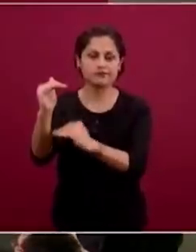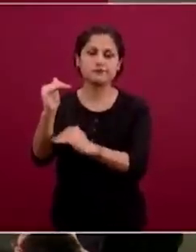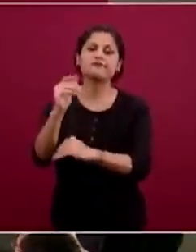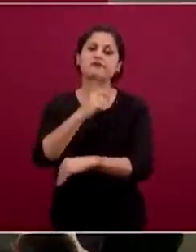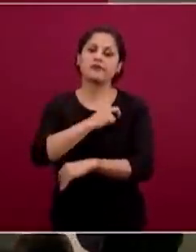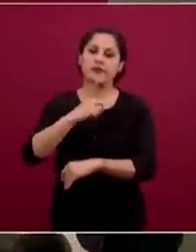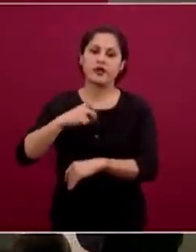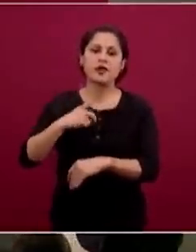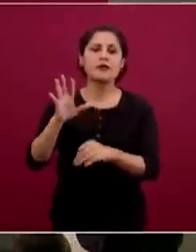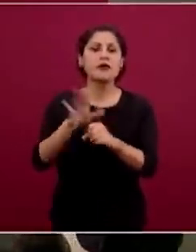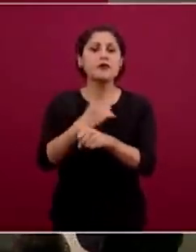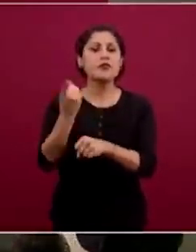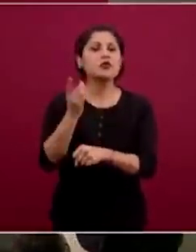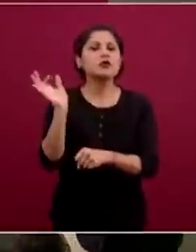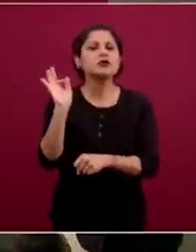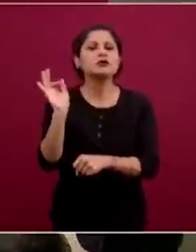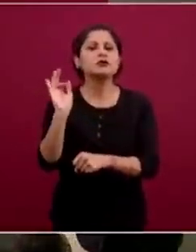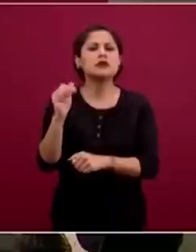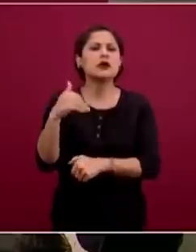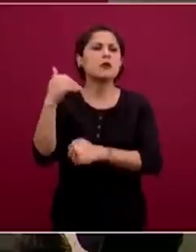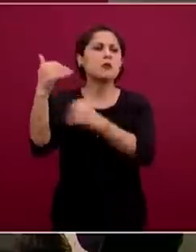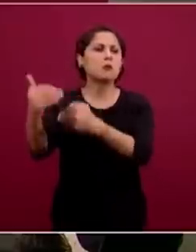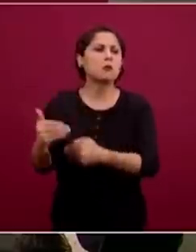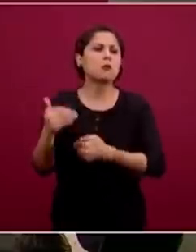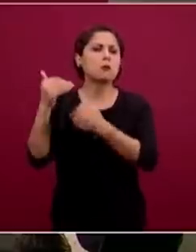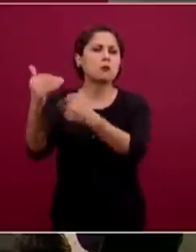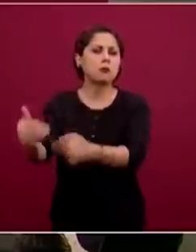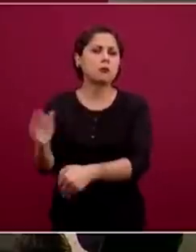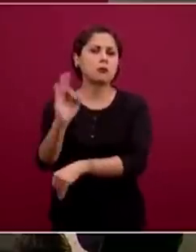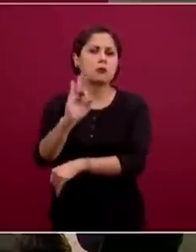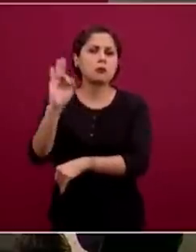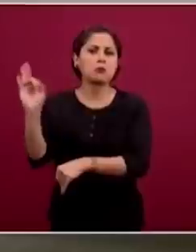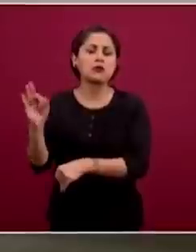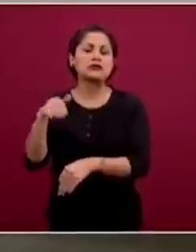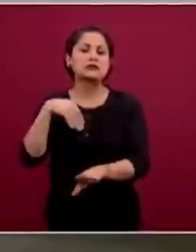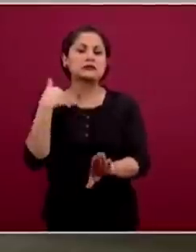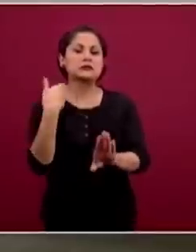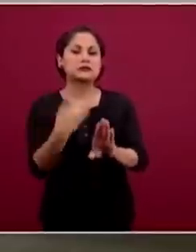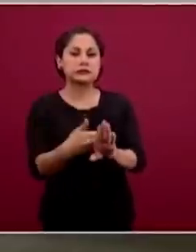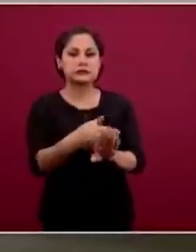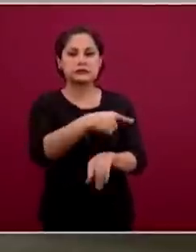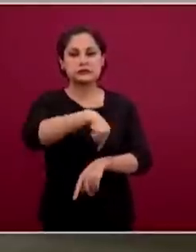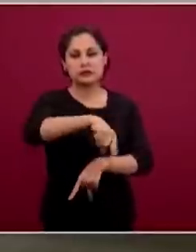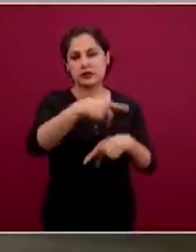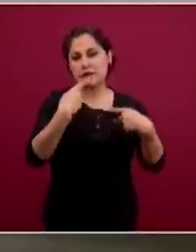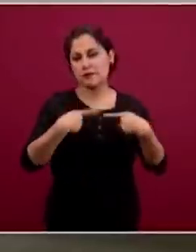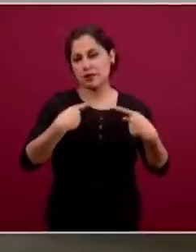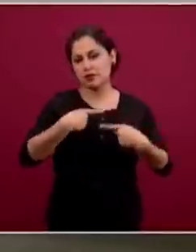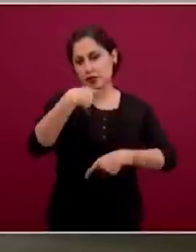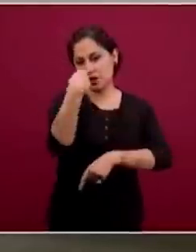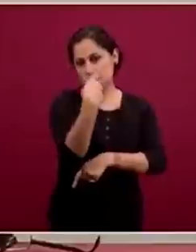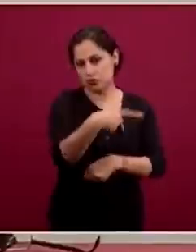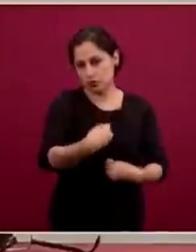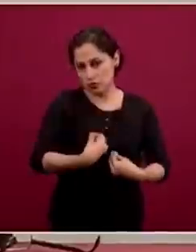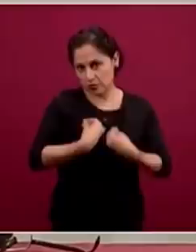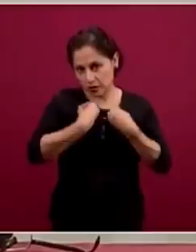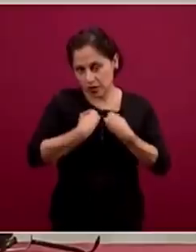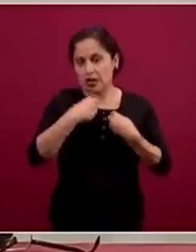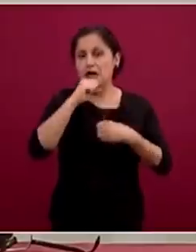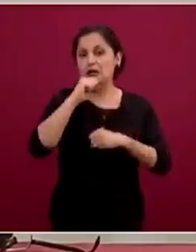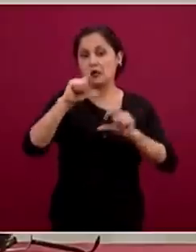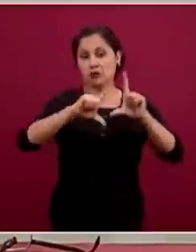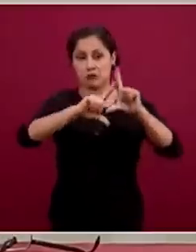esto podría llevar a graves daños en el bienestar de las personas y en el bienestar nacional.